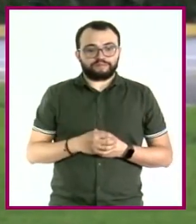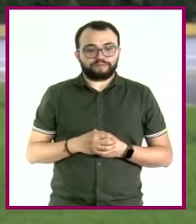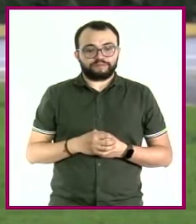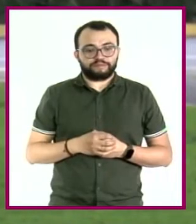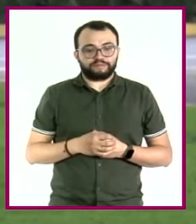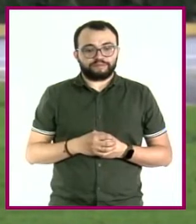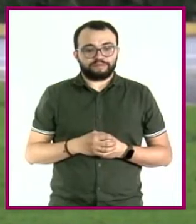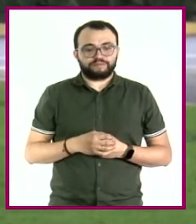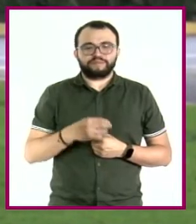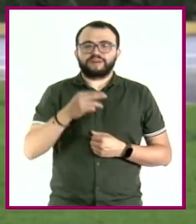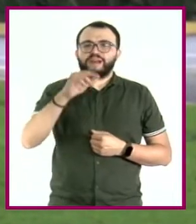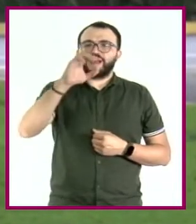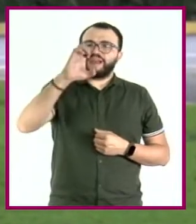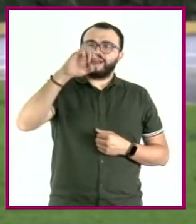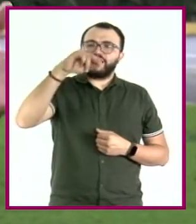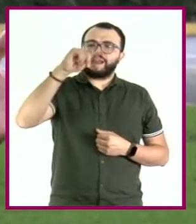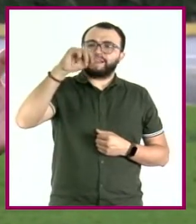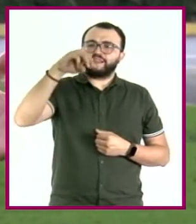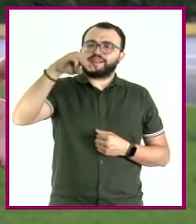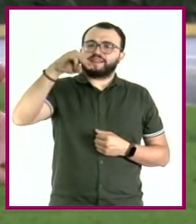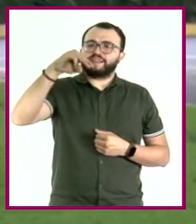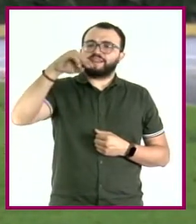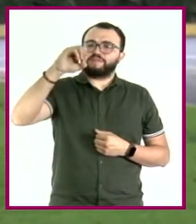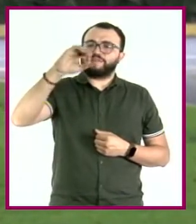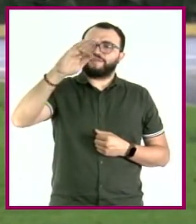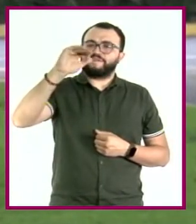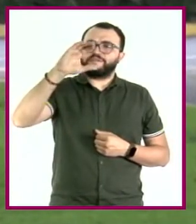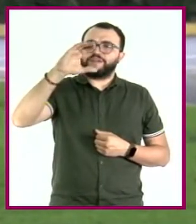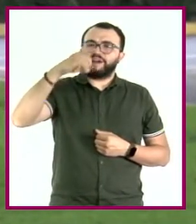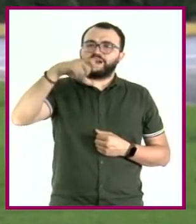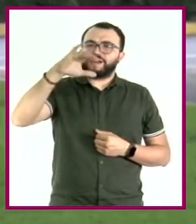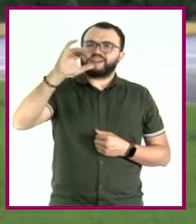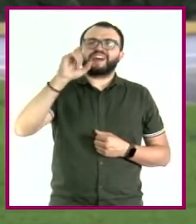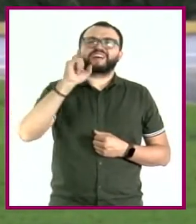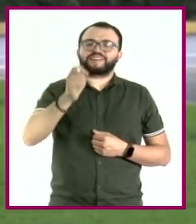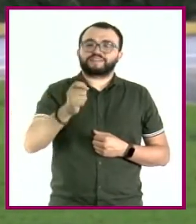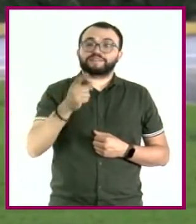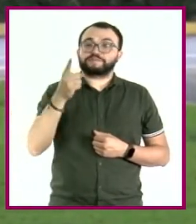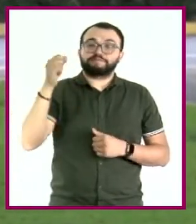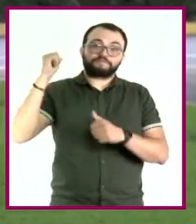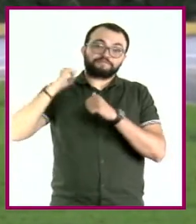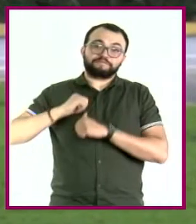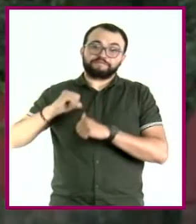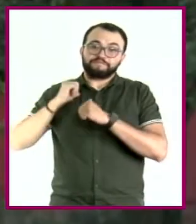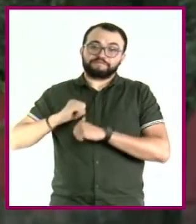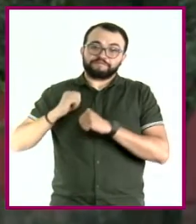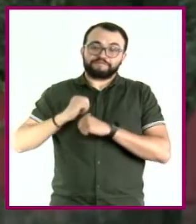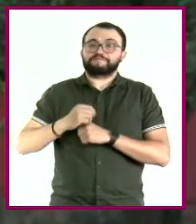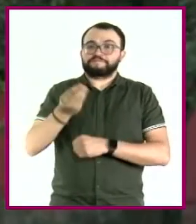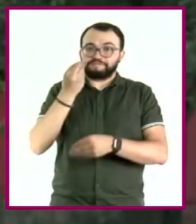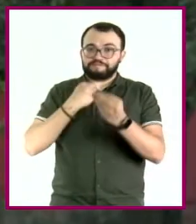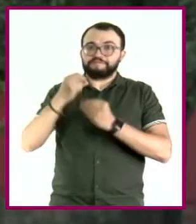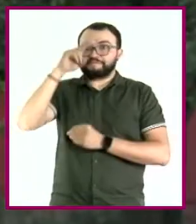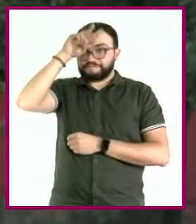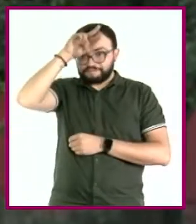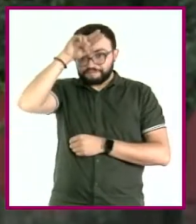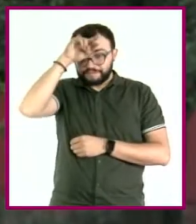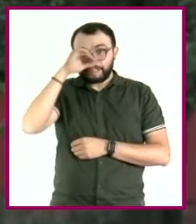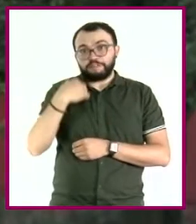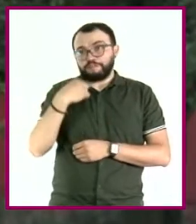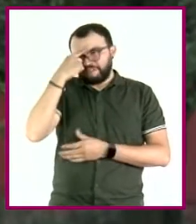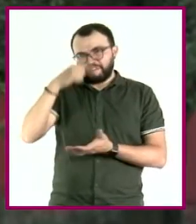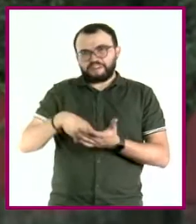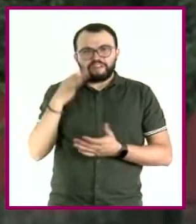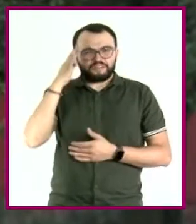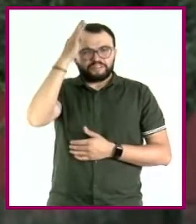La entomofagia forma parte de nuestra riqueza del pasado y estoy seguro que también lo hará de nuestro futuro. ¿Sabes que otra cosa, además de la